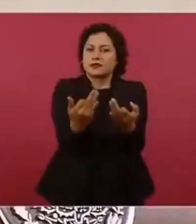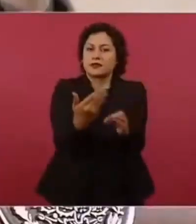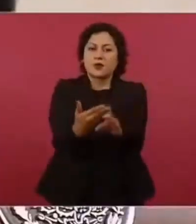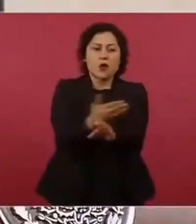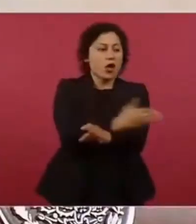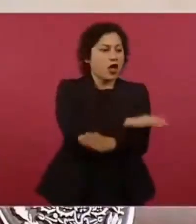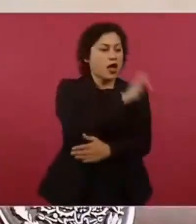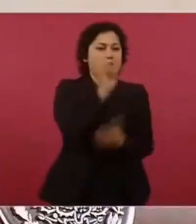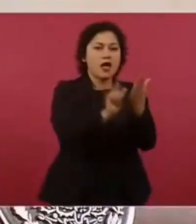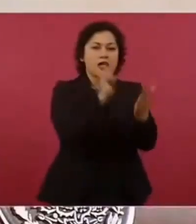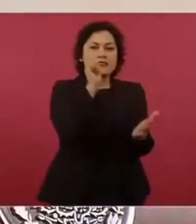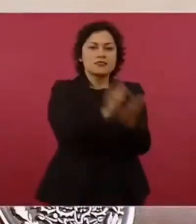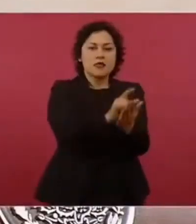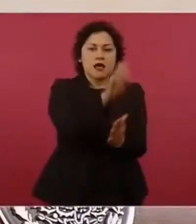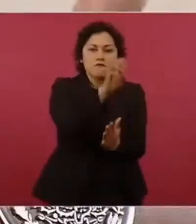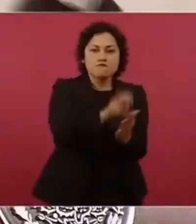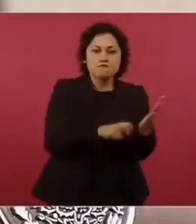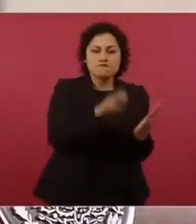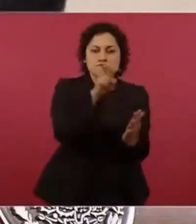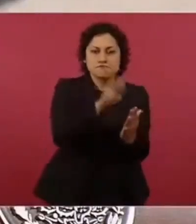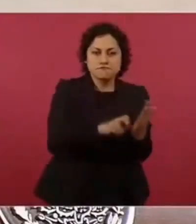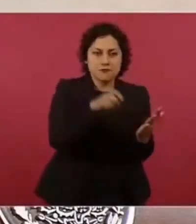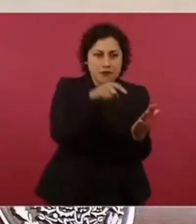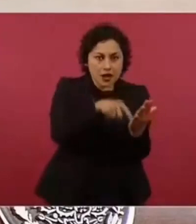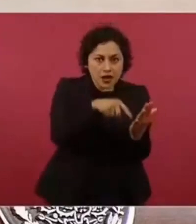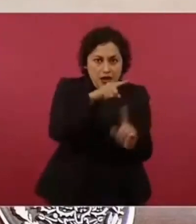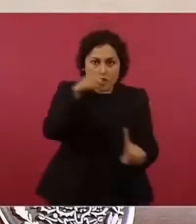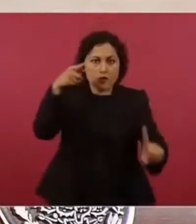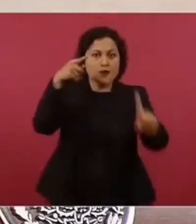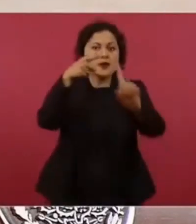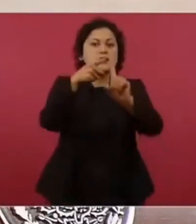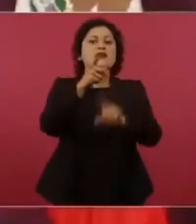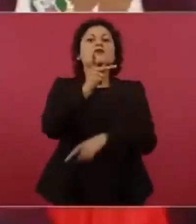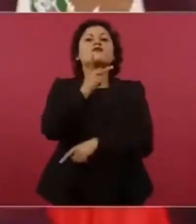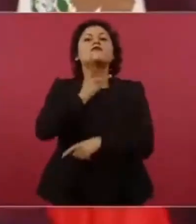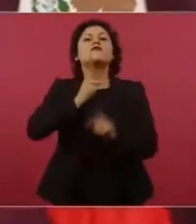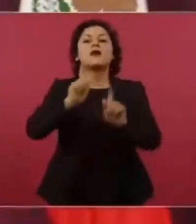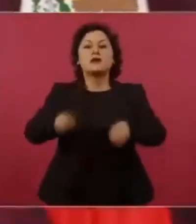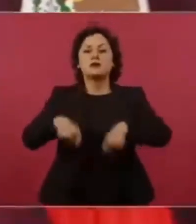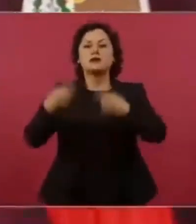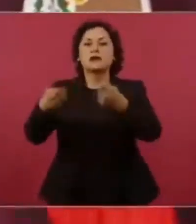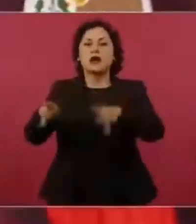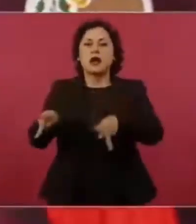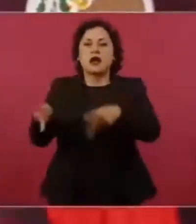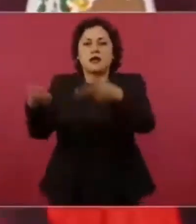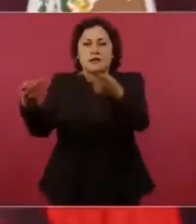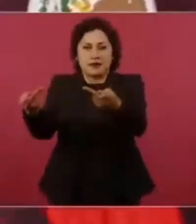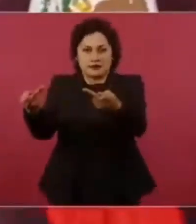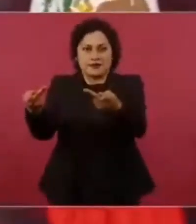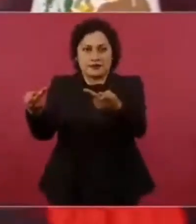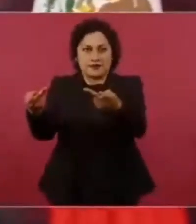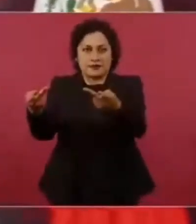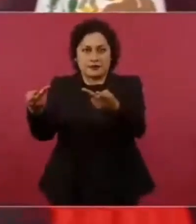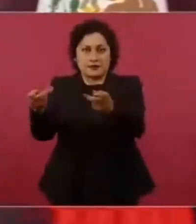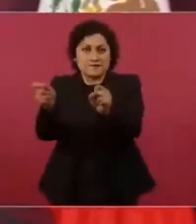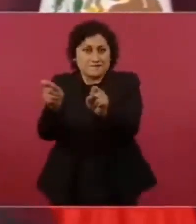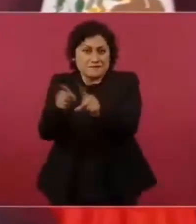para privatizar el petróleo que va acorde con el pensamiento conservador que era lo que aspiraban desde